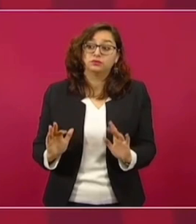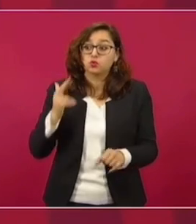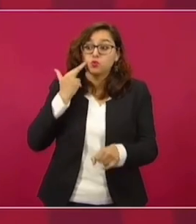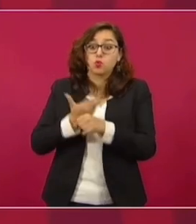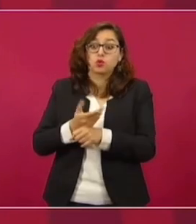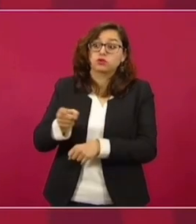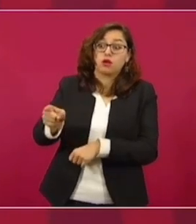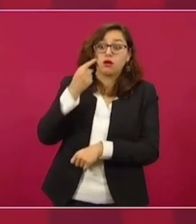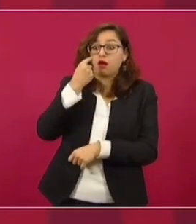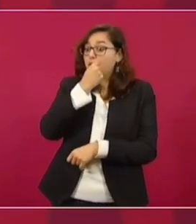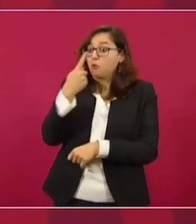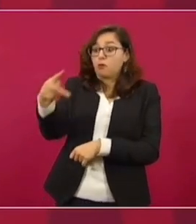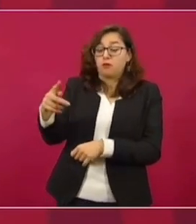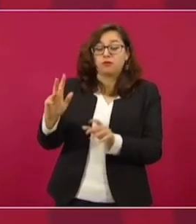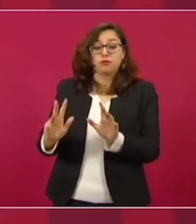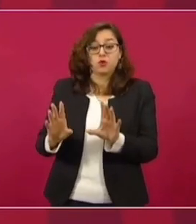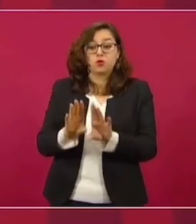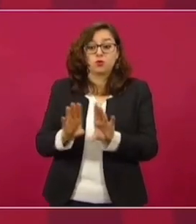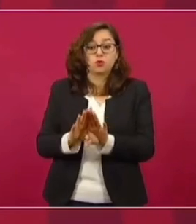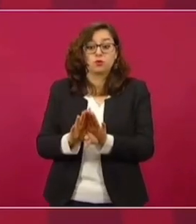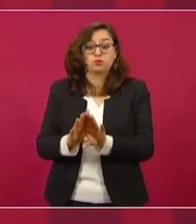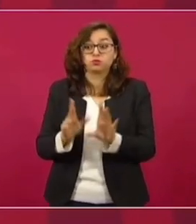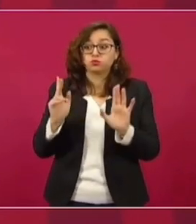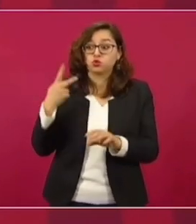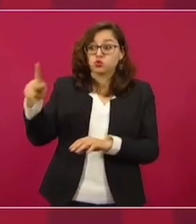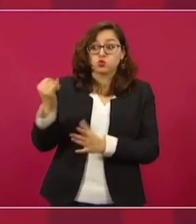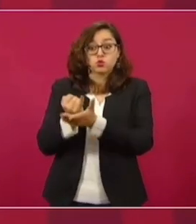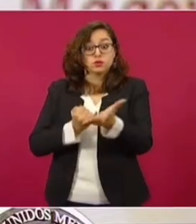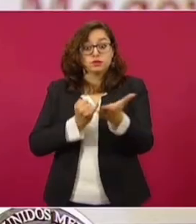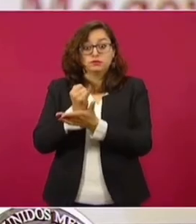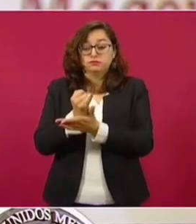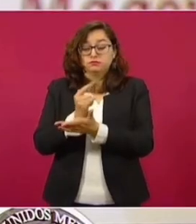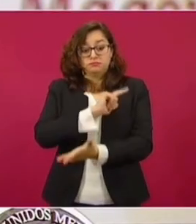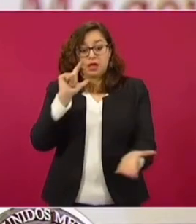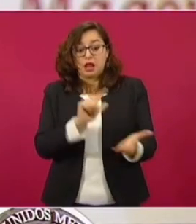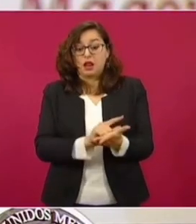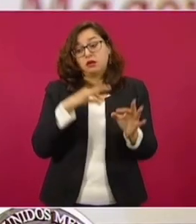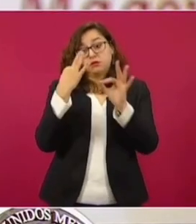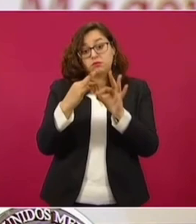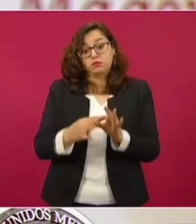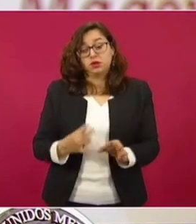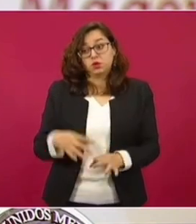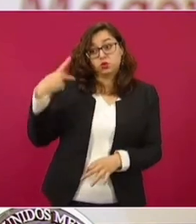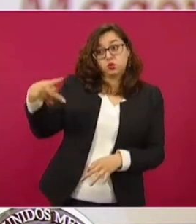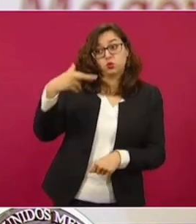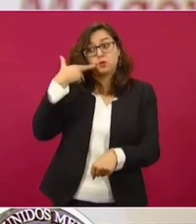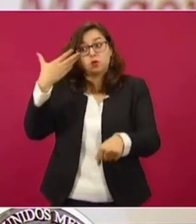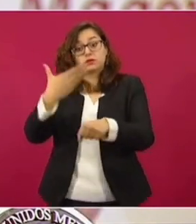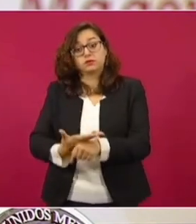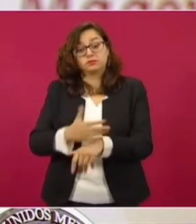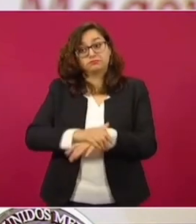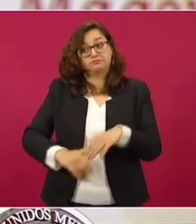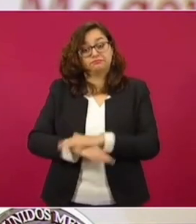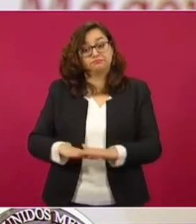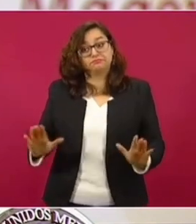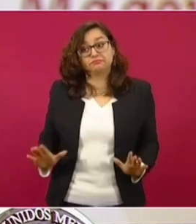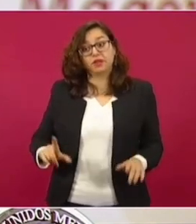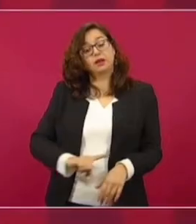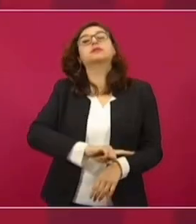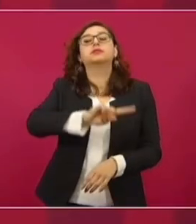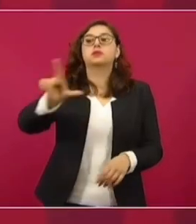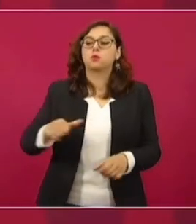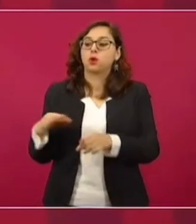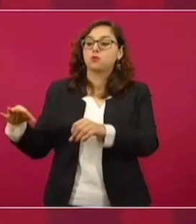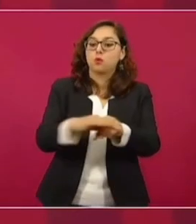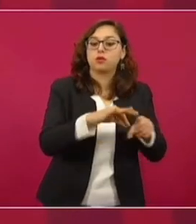de que se desarrolle este ejercicio en los términos de ley. Son ellos los que tienen que, en este caso, pues rendir cuentas al final de